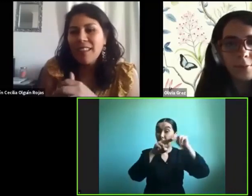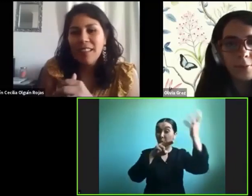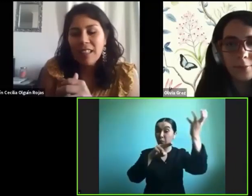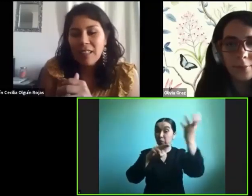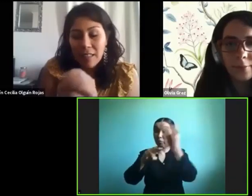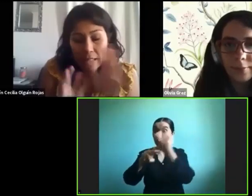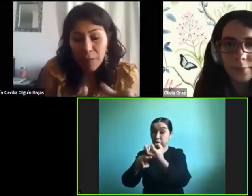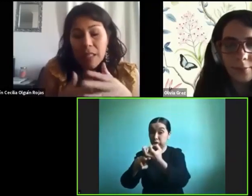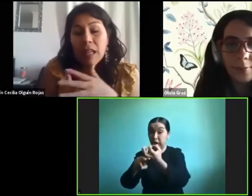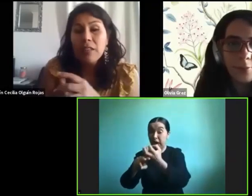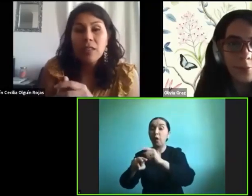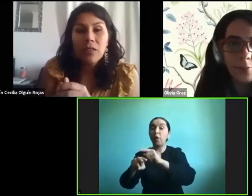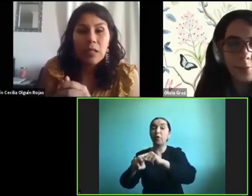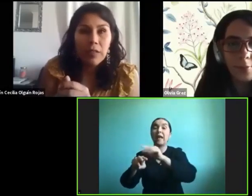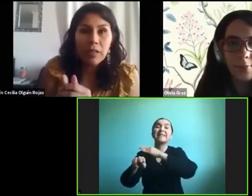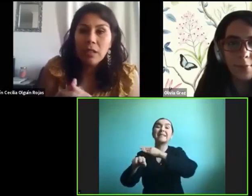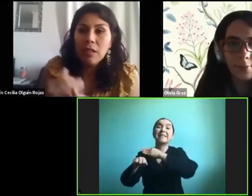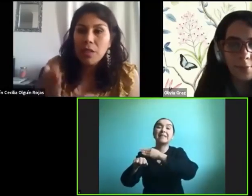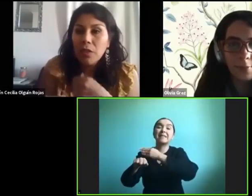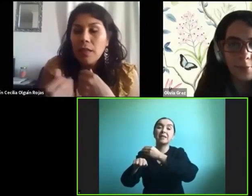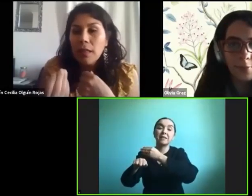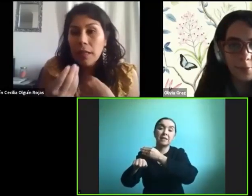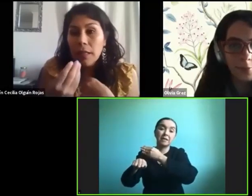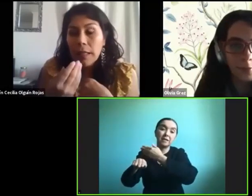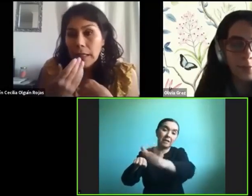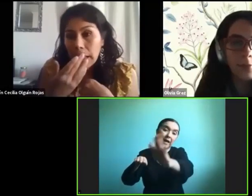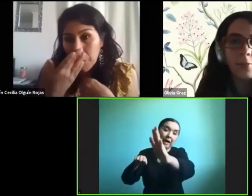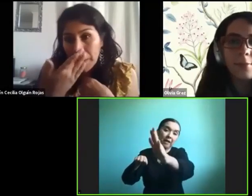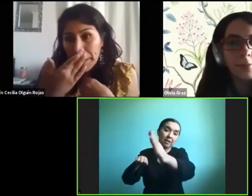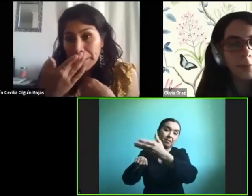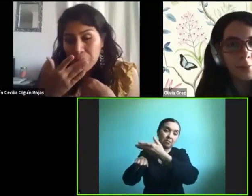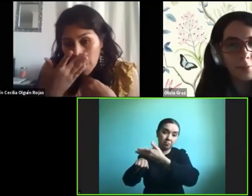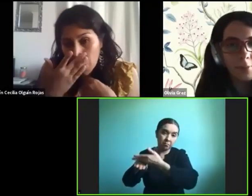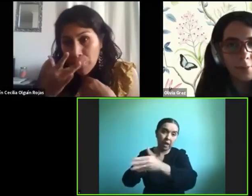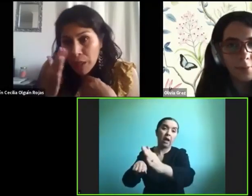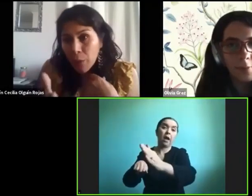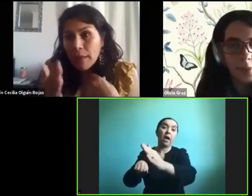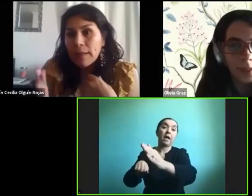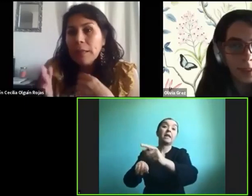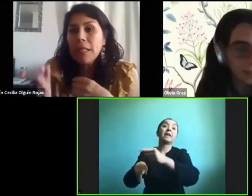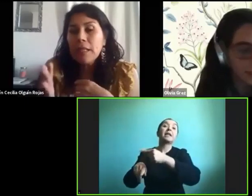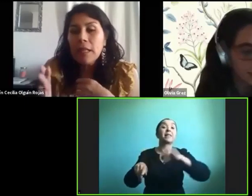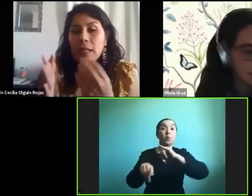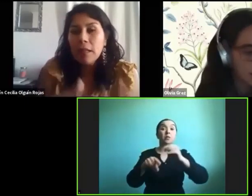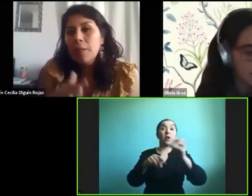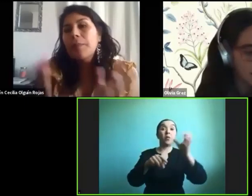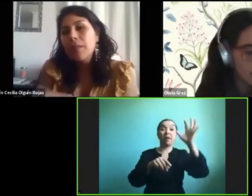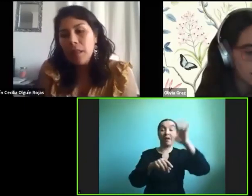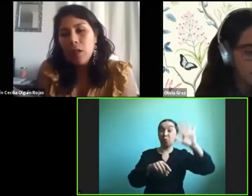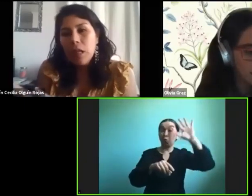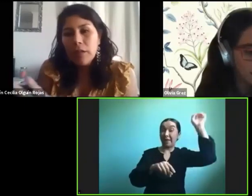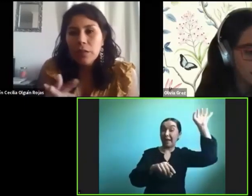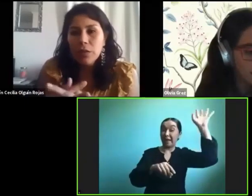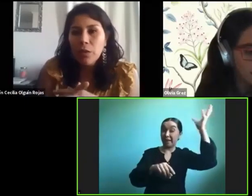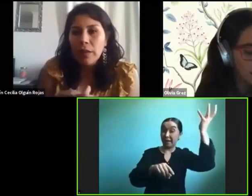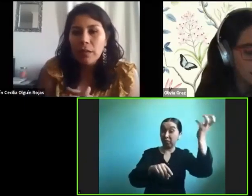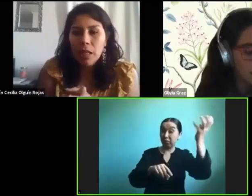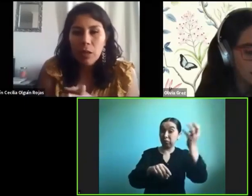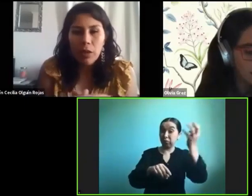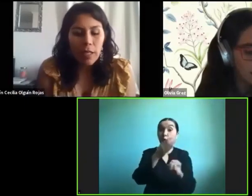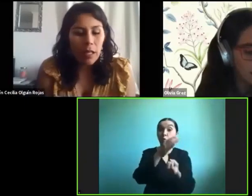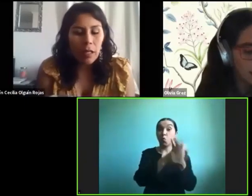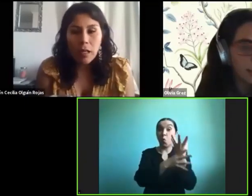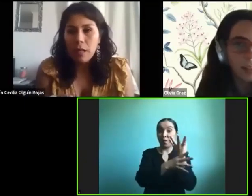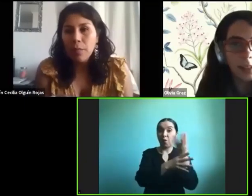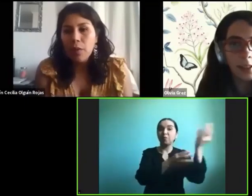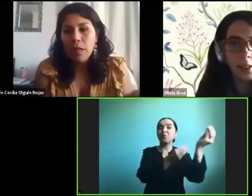descargar eliminar la versión anterior y descargar la nueva igual pueden guardar el material y pasarlo a la versión nueva así